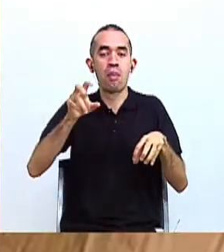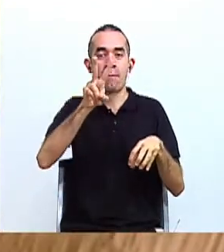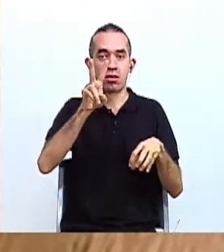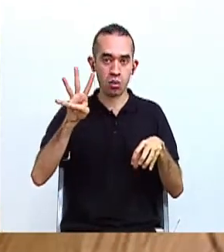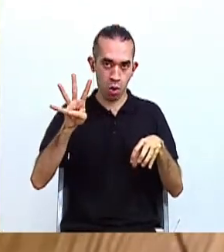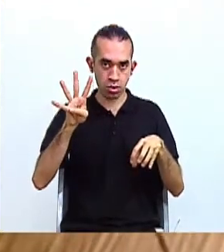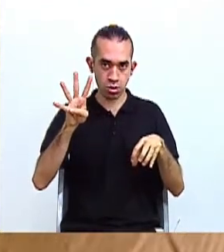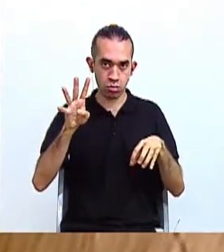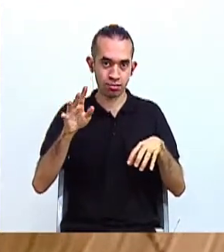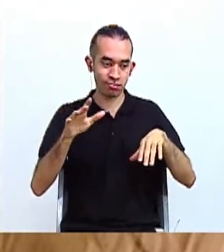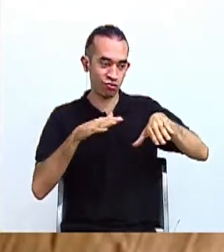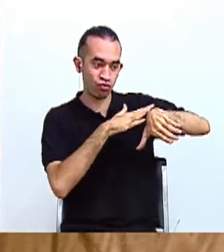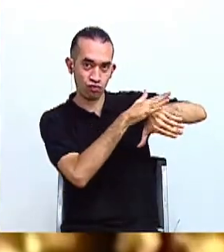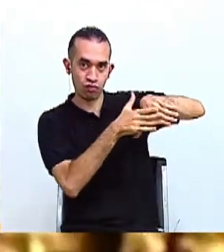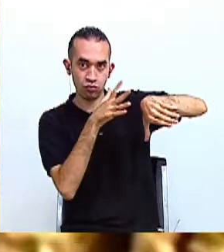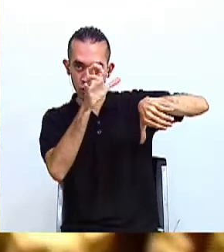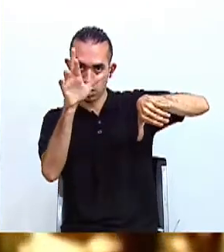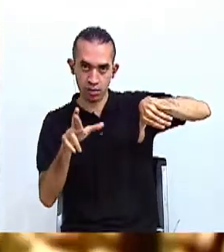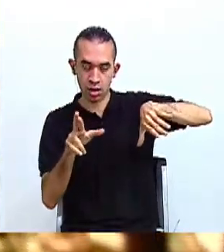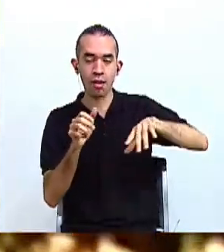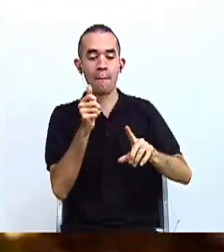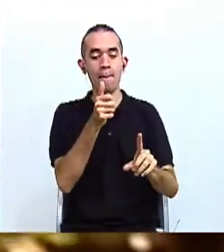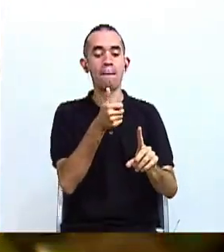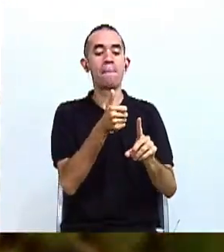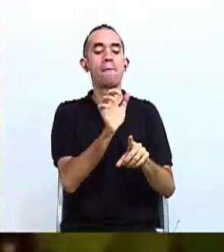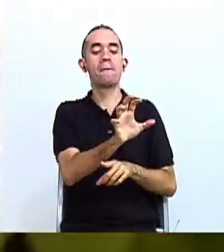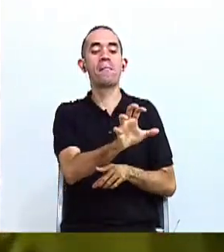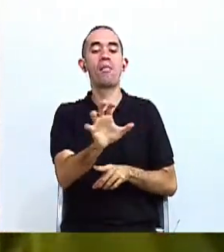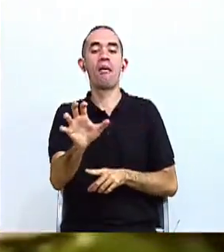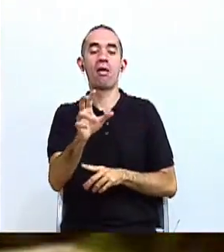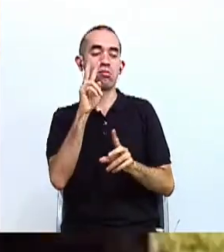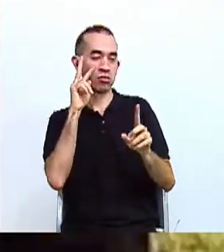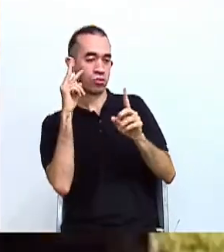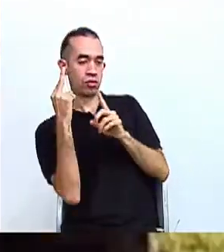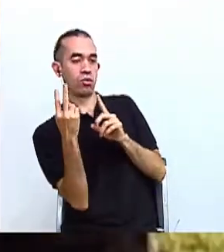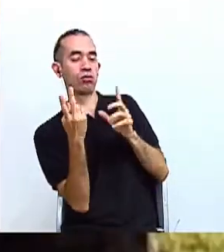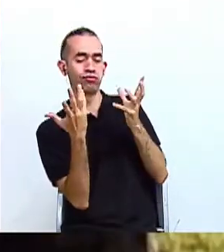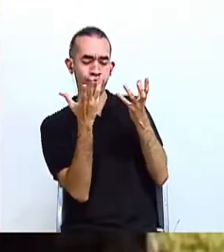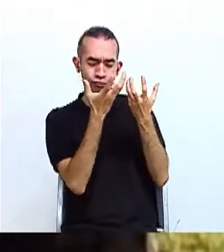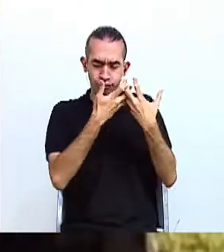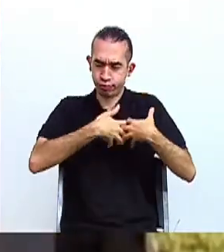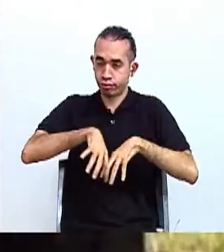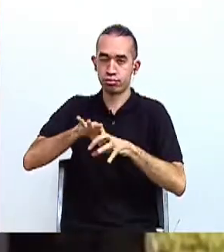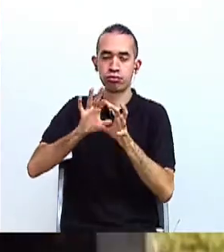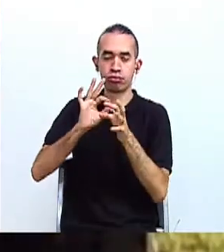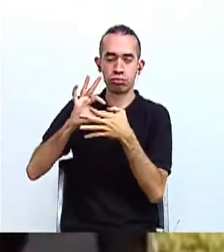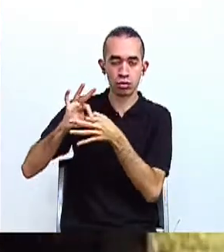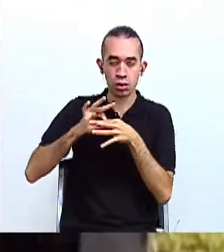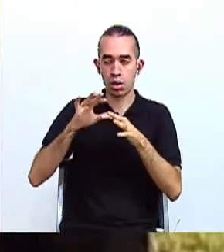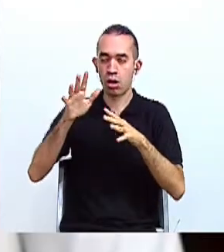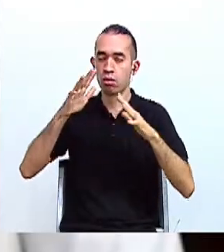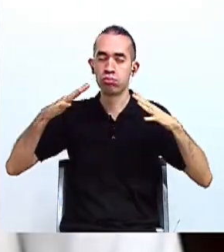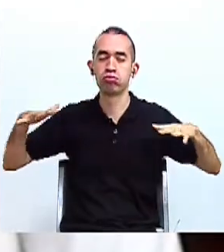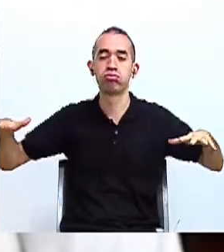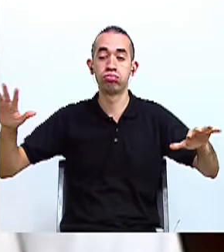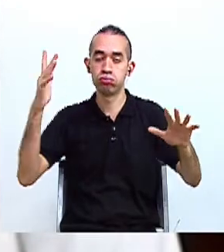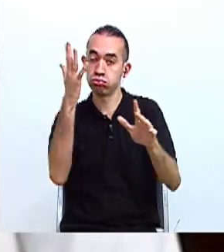Con una cosmovisión propia, interdependiente del medio ambiente y un mundo espiritual maravilloso.